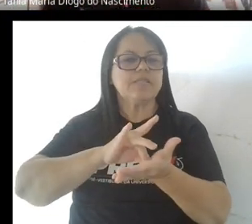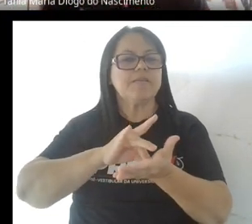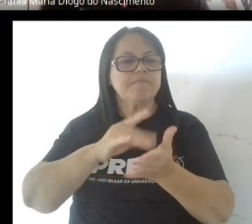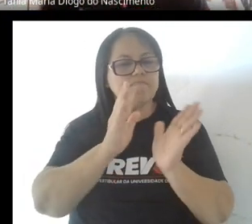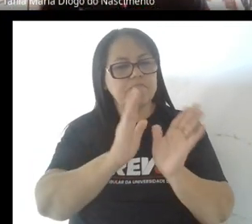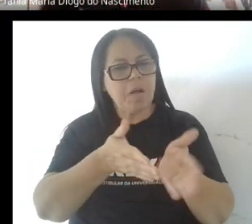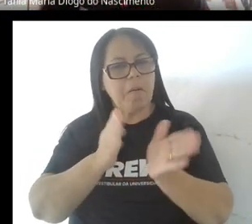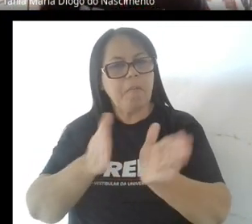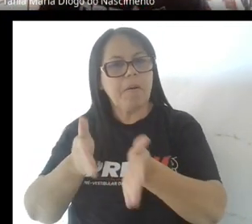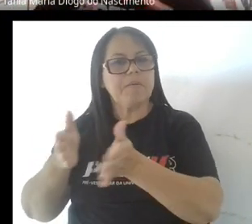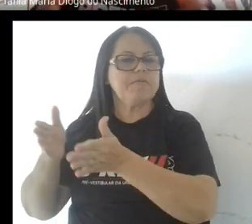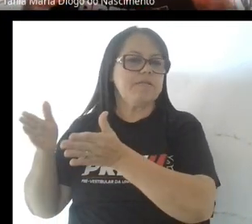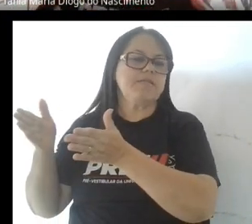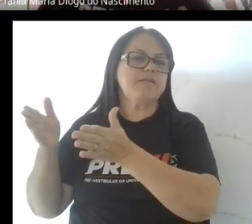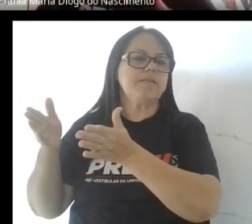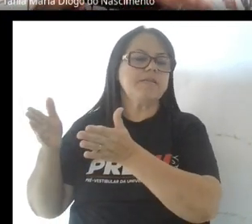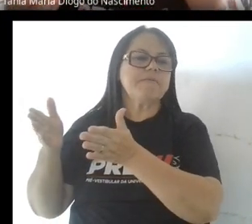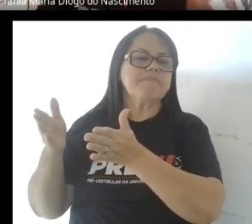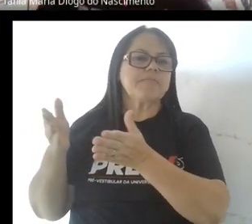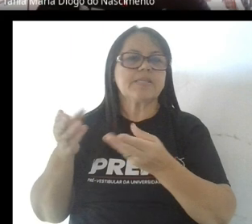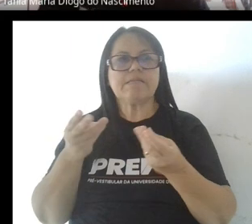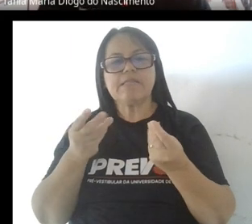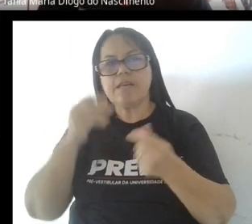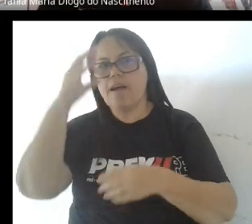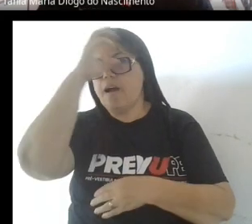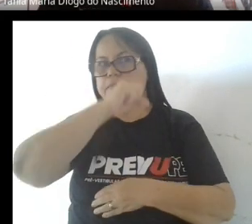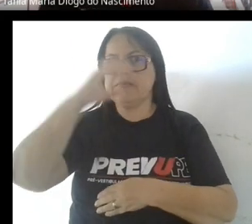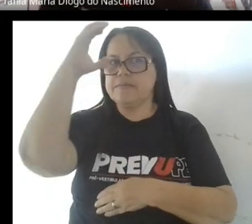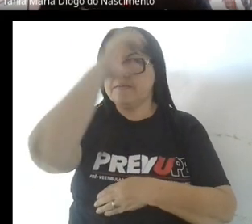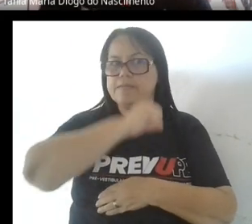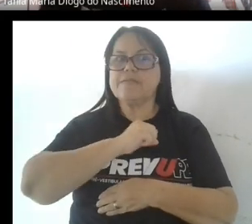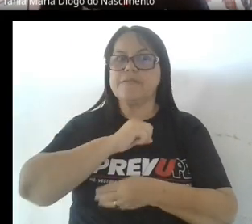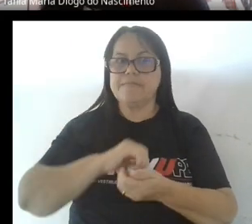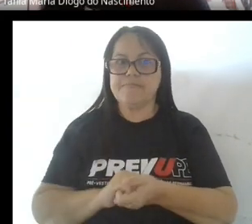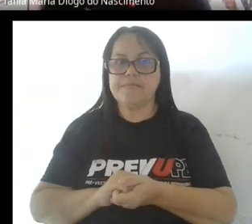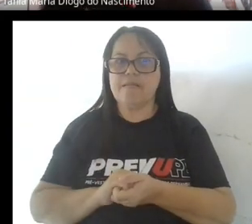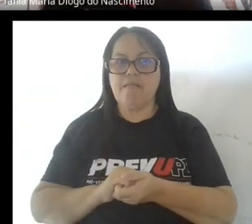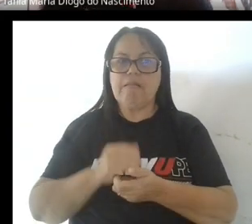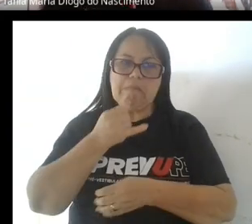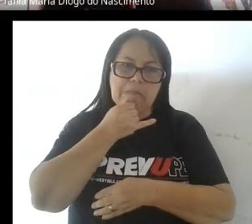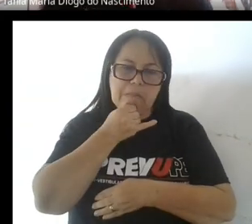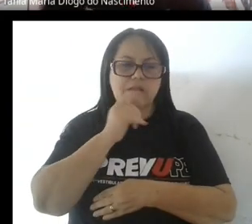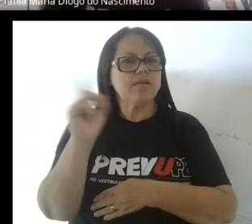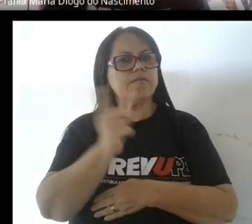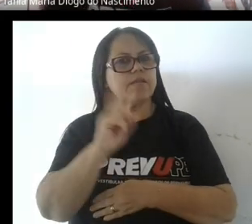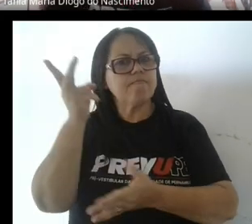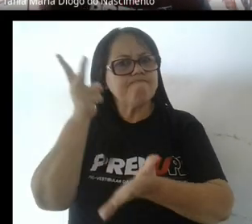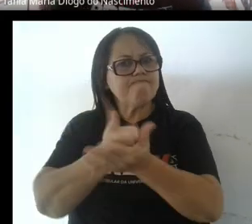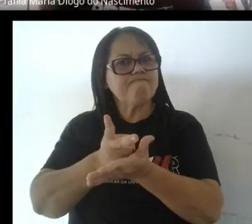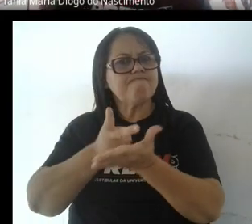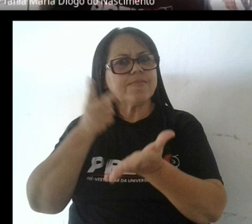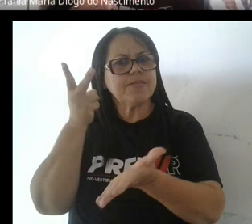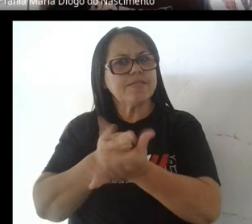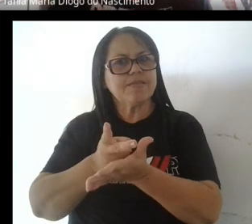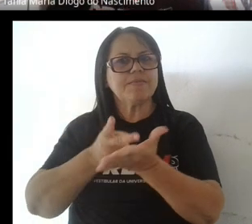sistemática del aprendizaje. No desanimar, ¿eh? Siempre,